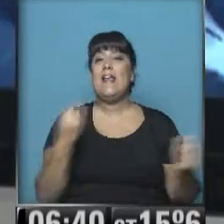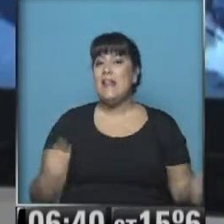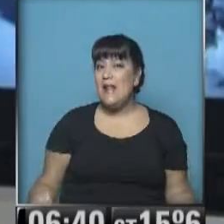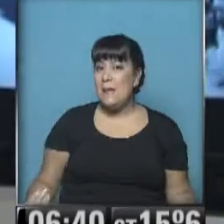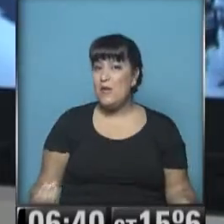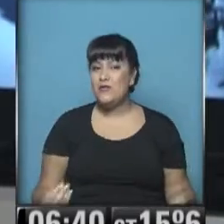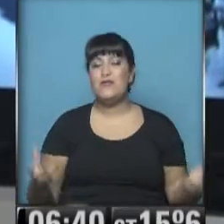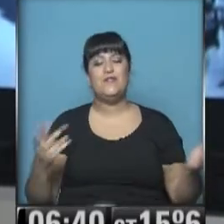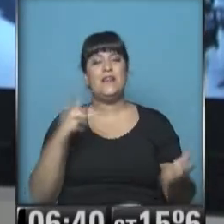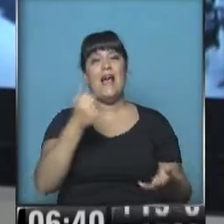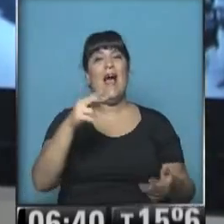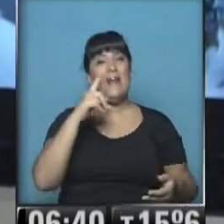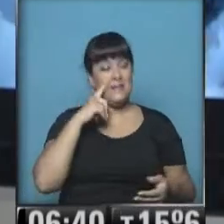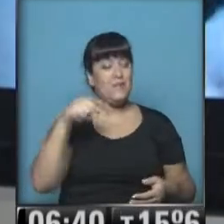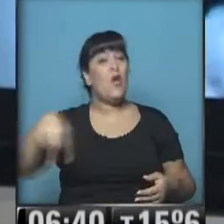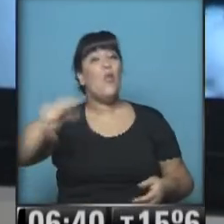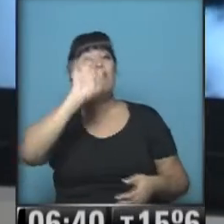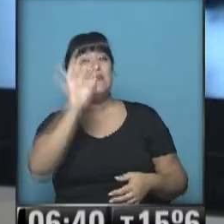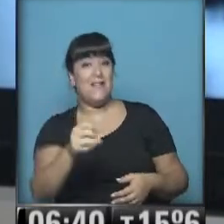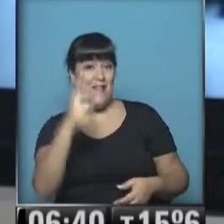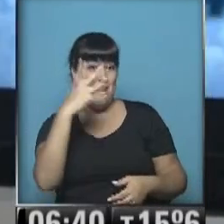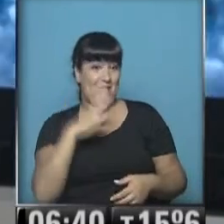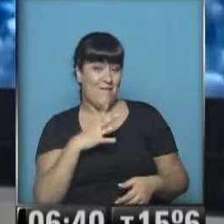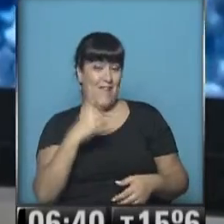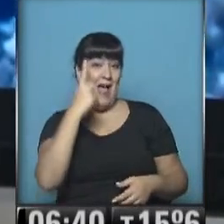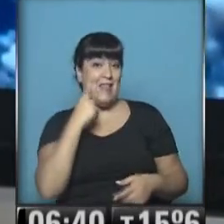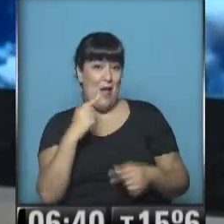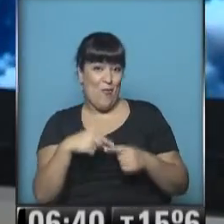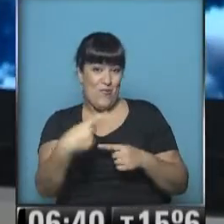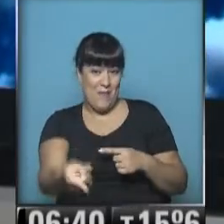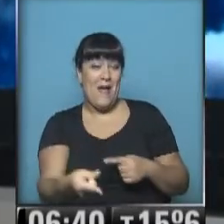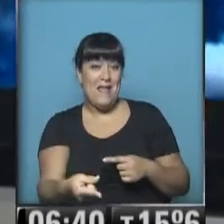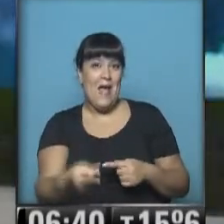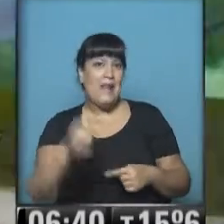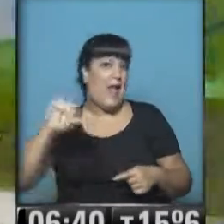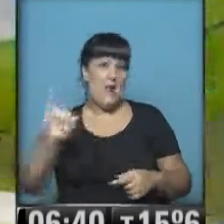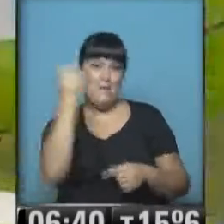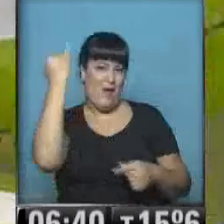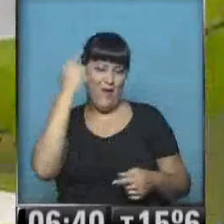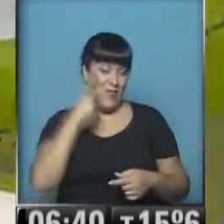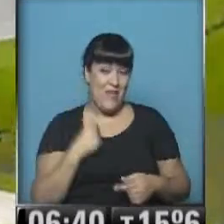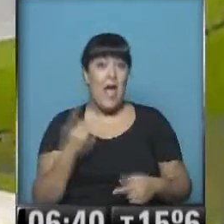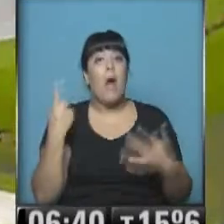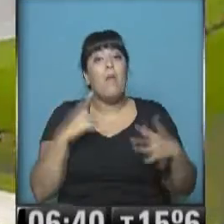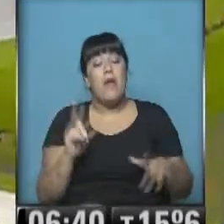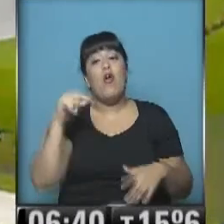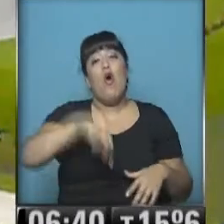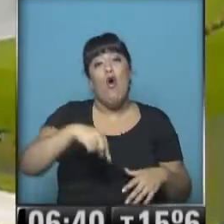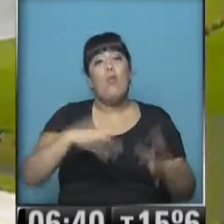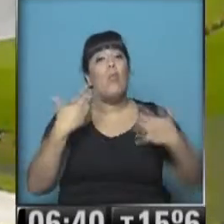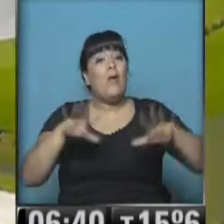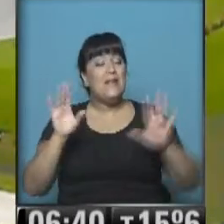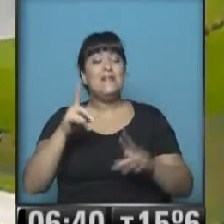ahora, Cari? Vos sabés que estamos a un día del mejor de la semana. Quizás hoy necesitas usar